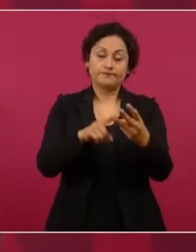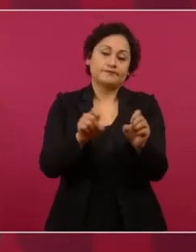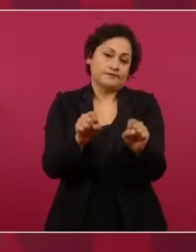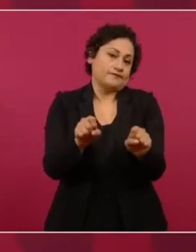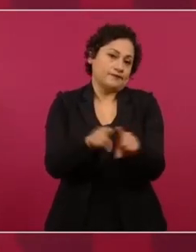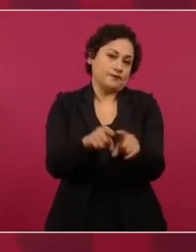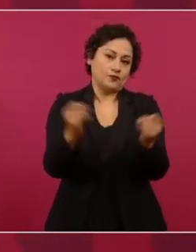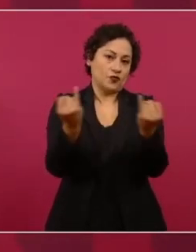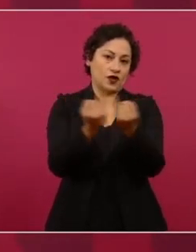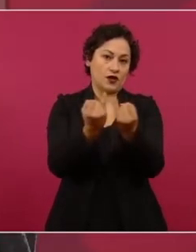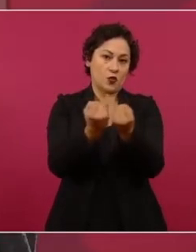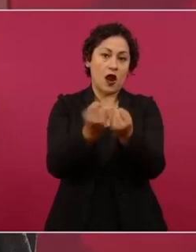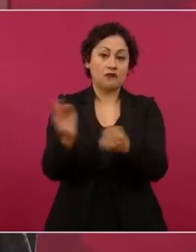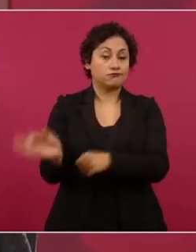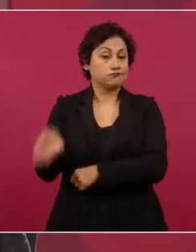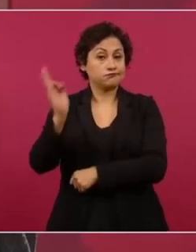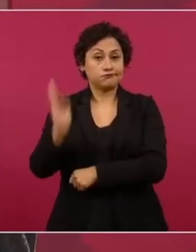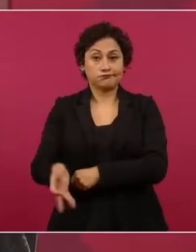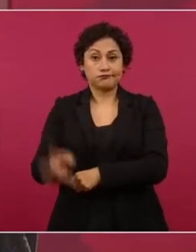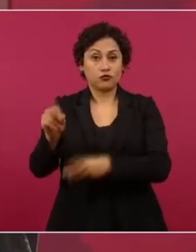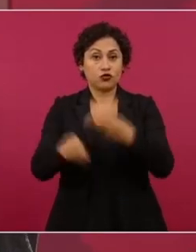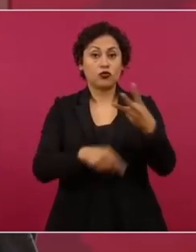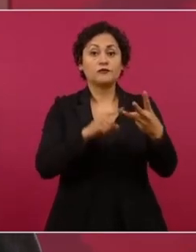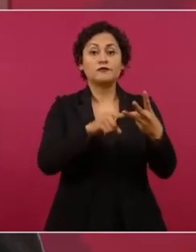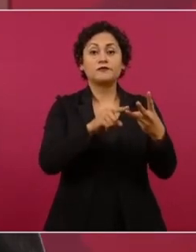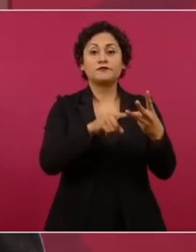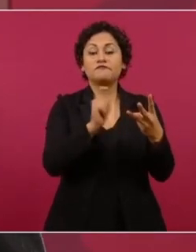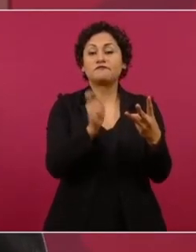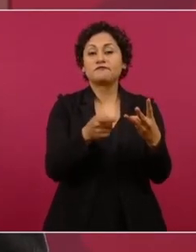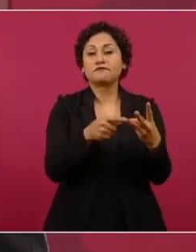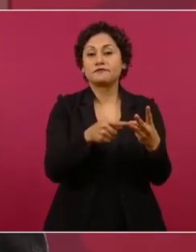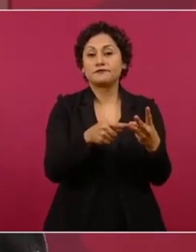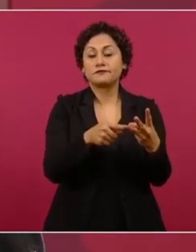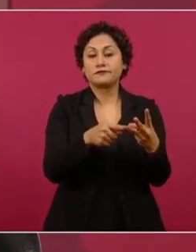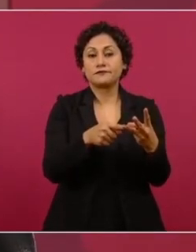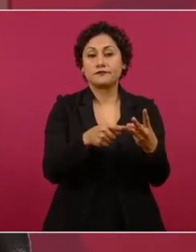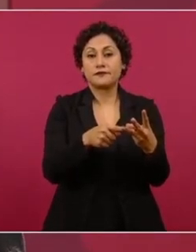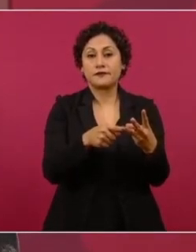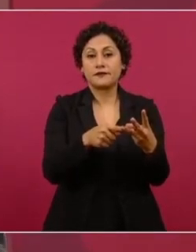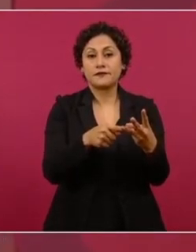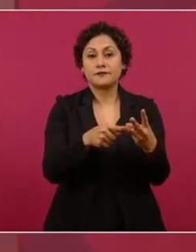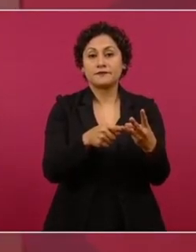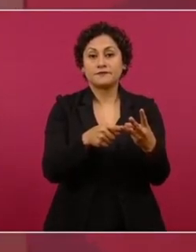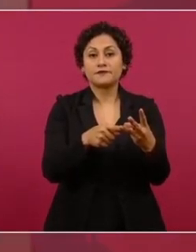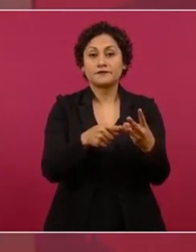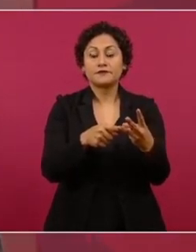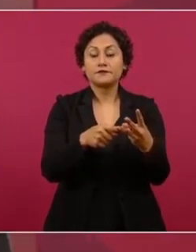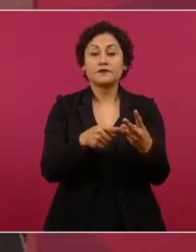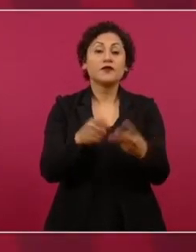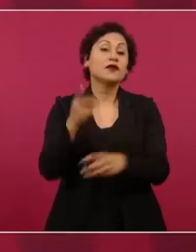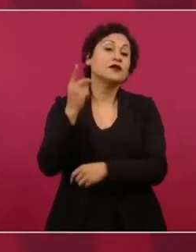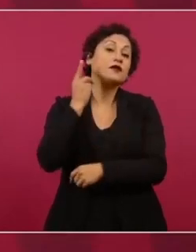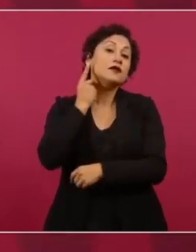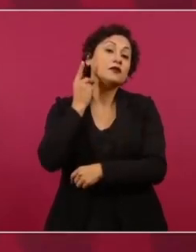que en vez de 500 diputados